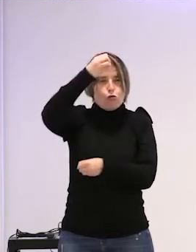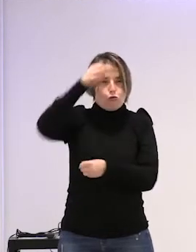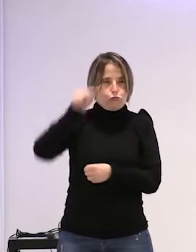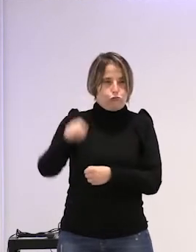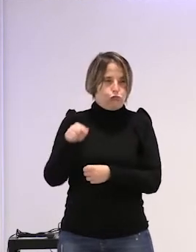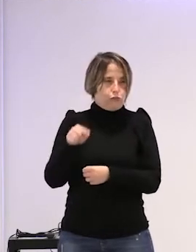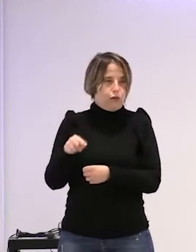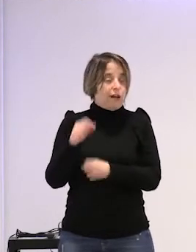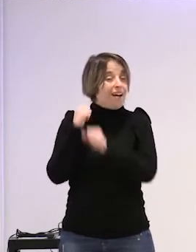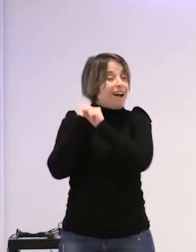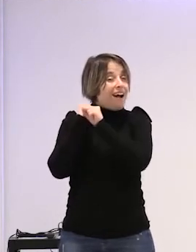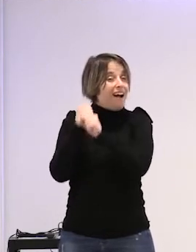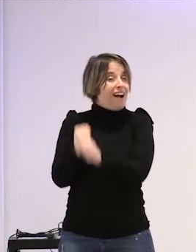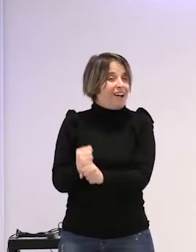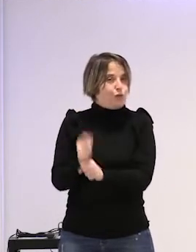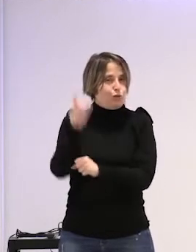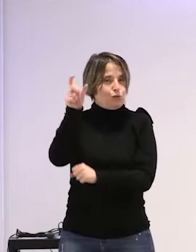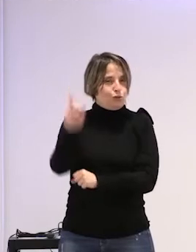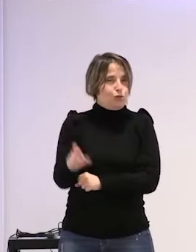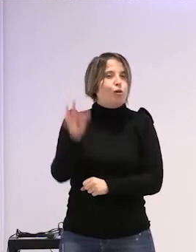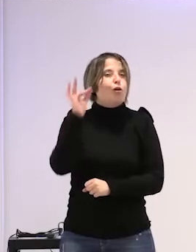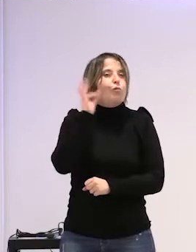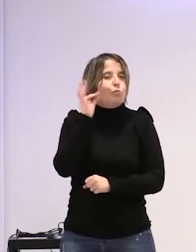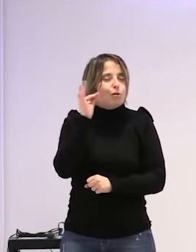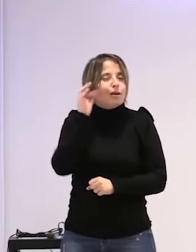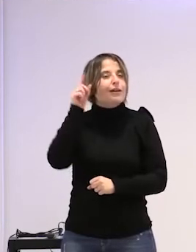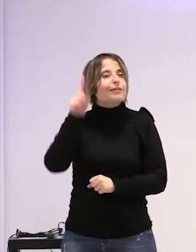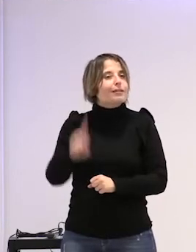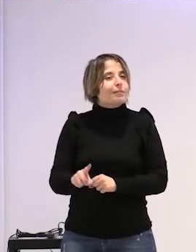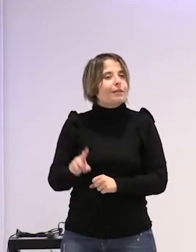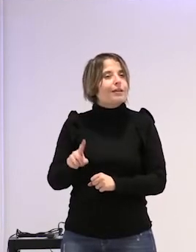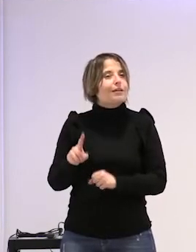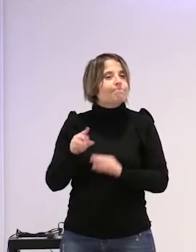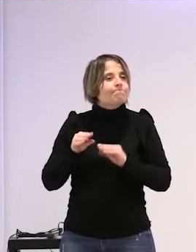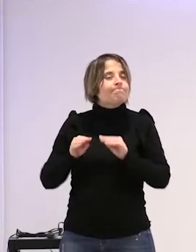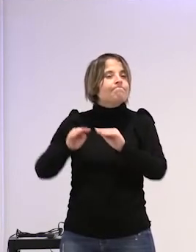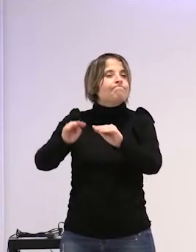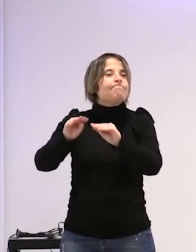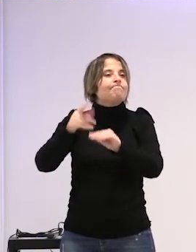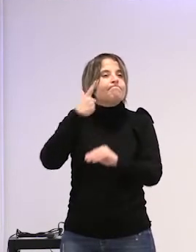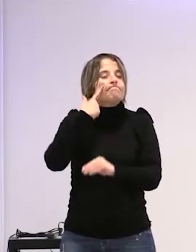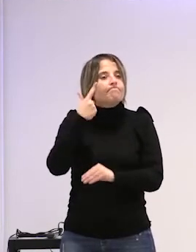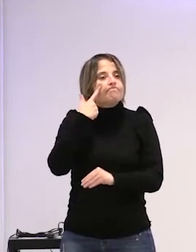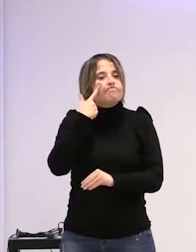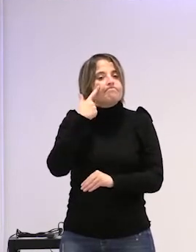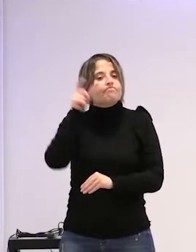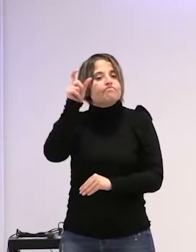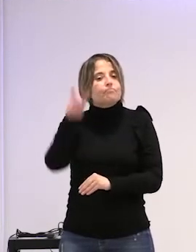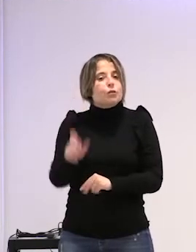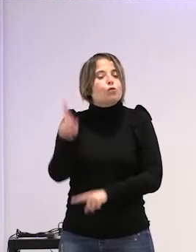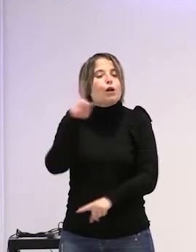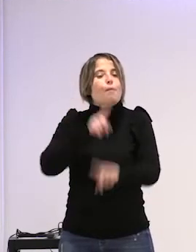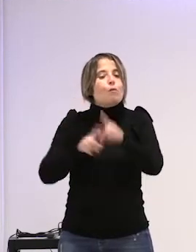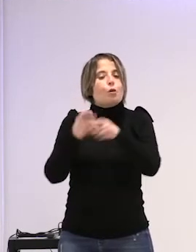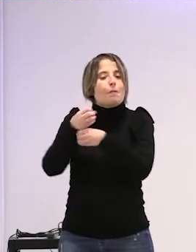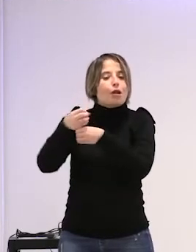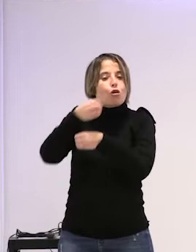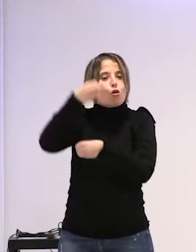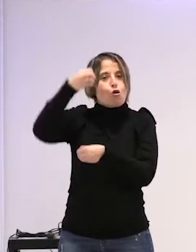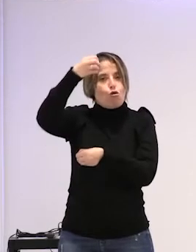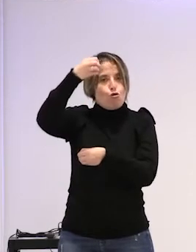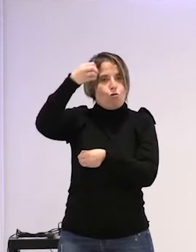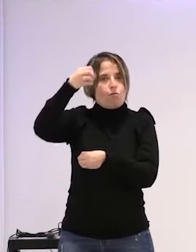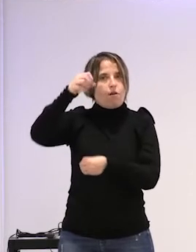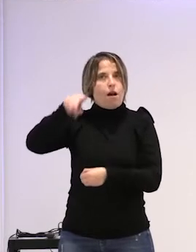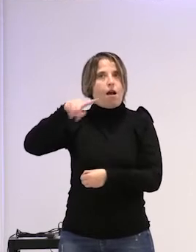ella durante muchos años también se define a sí misma como una persona con problemas de columna cuando